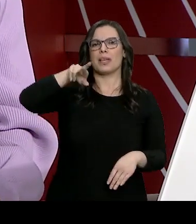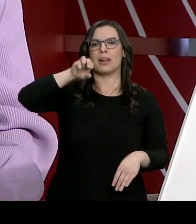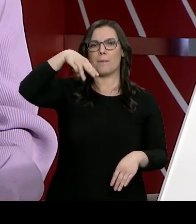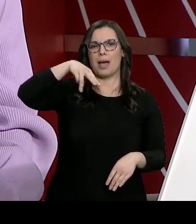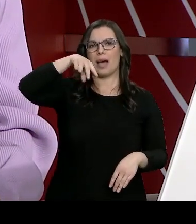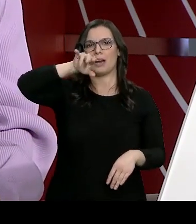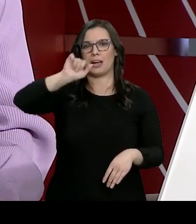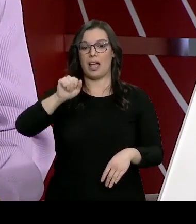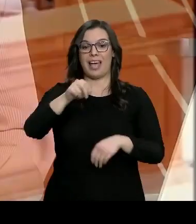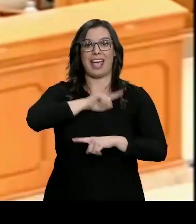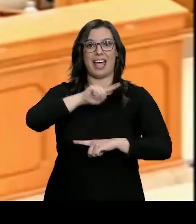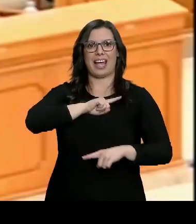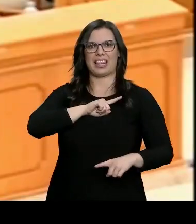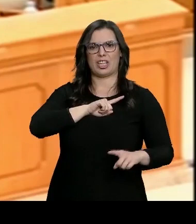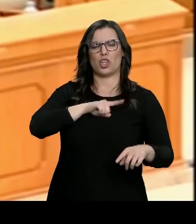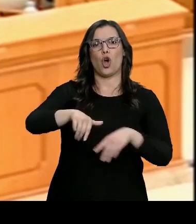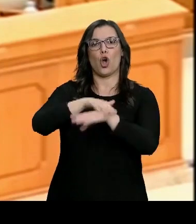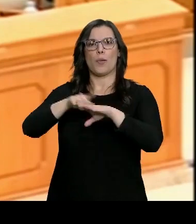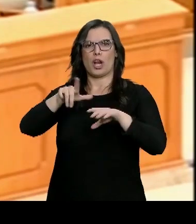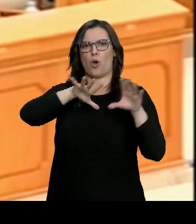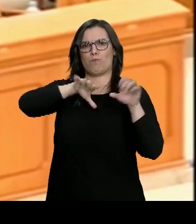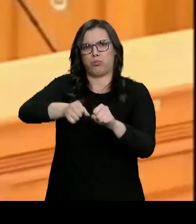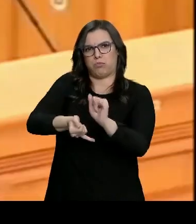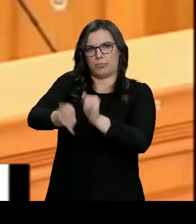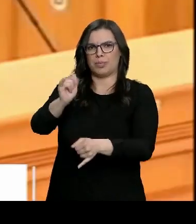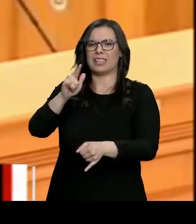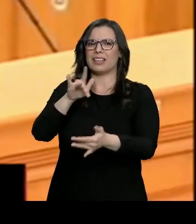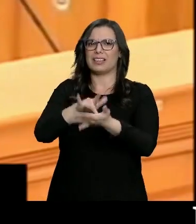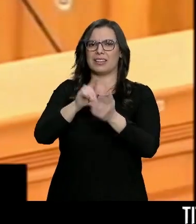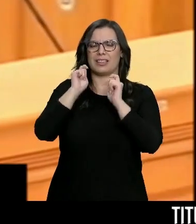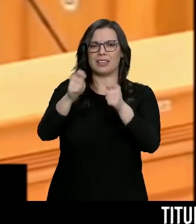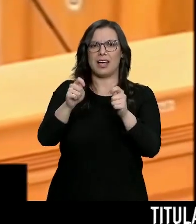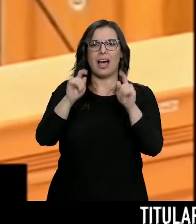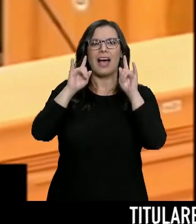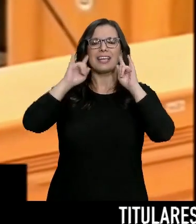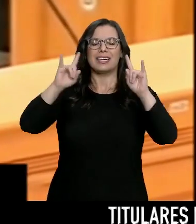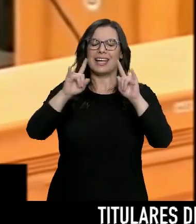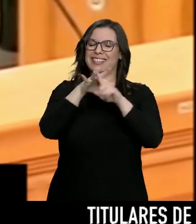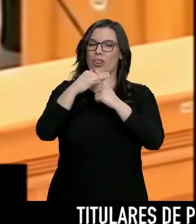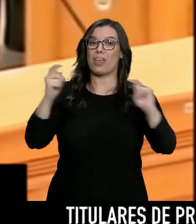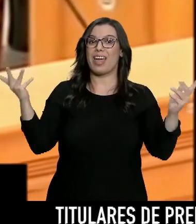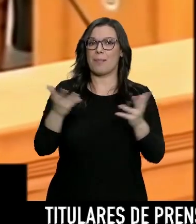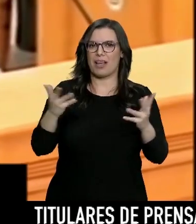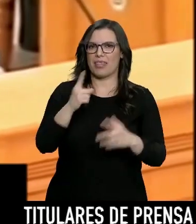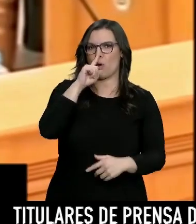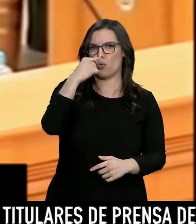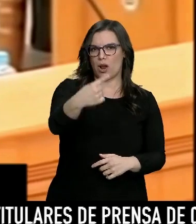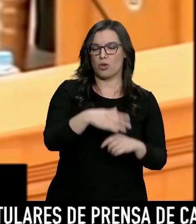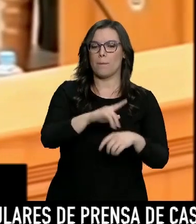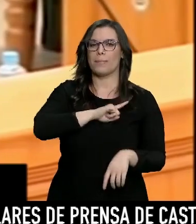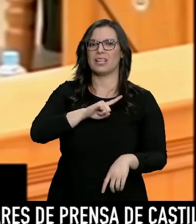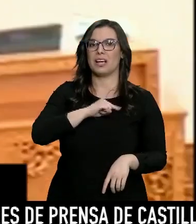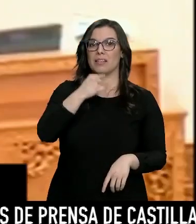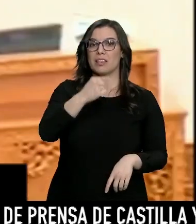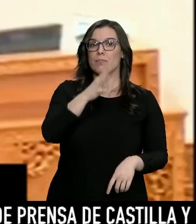ha hecho con el poder y ha declarado el estado de emergencia durante un año. Los militares justifican esta acción, entre otras cosas,